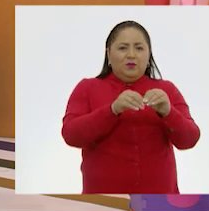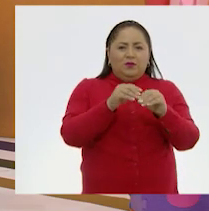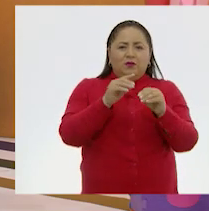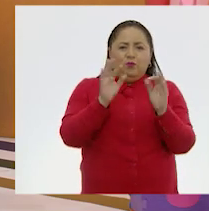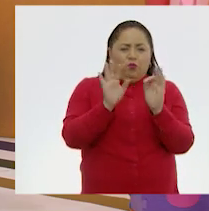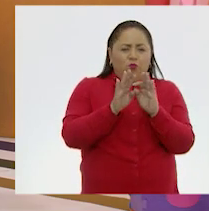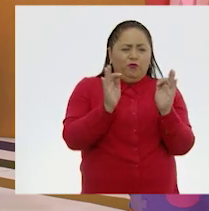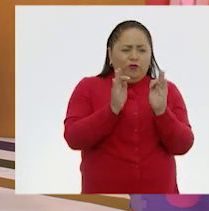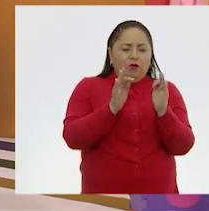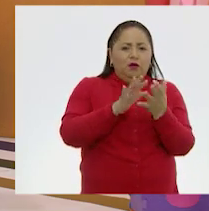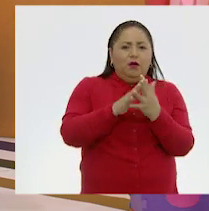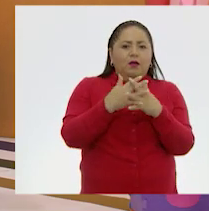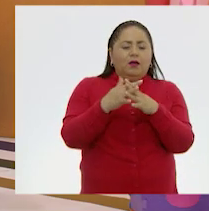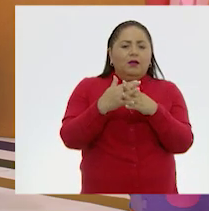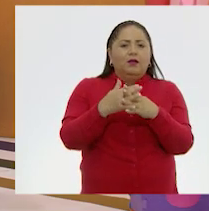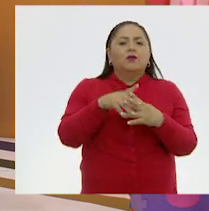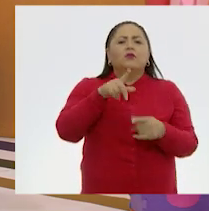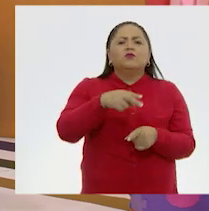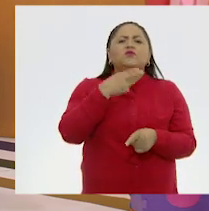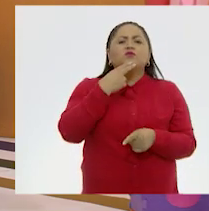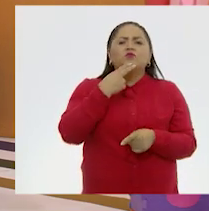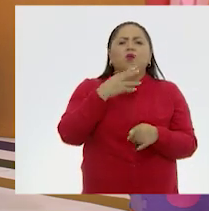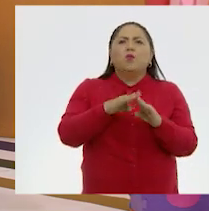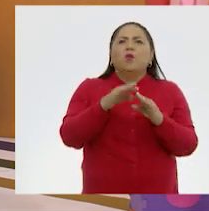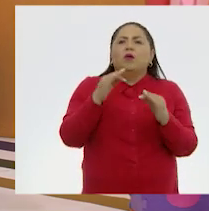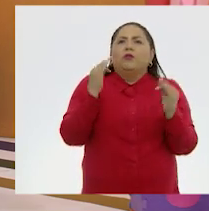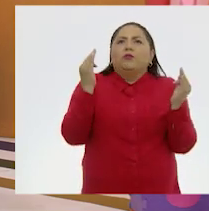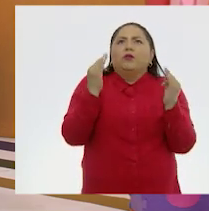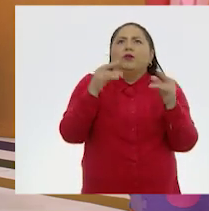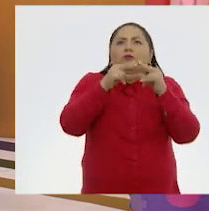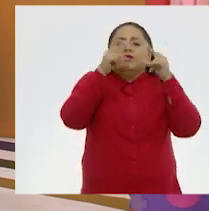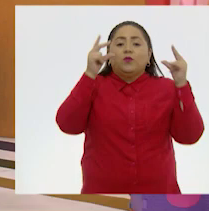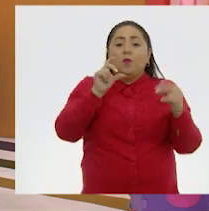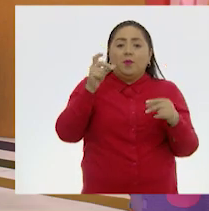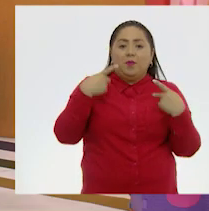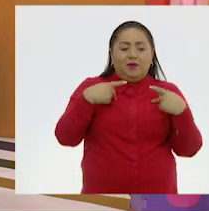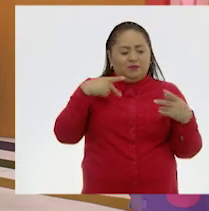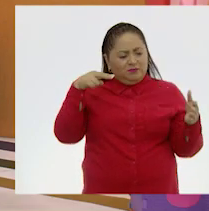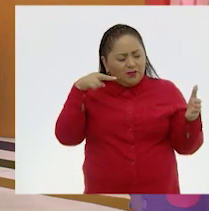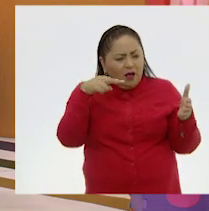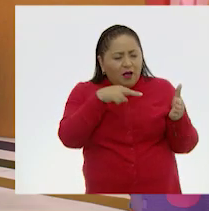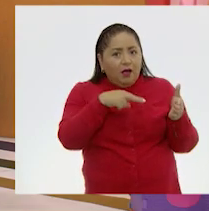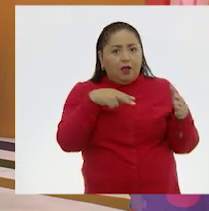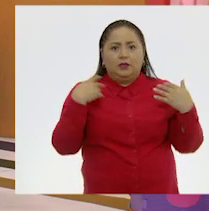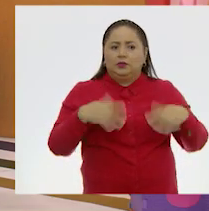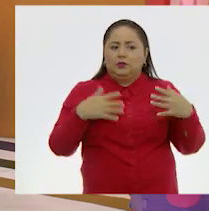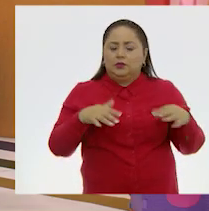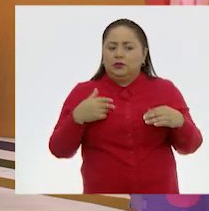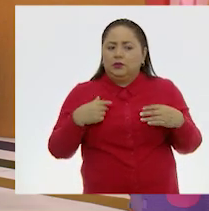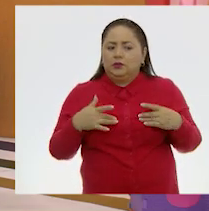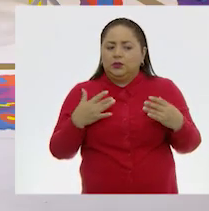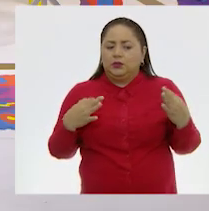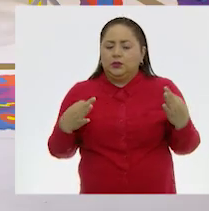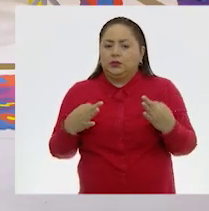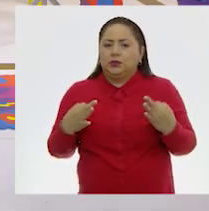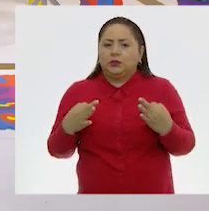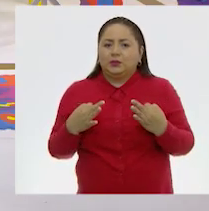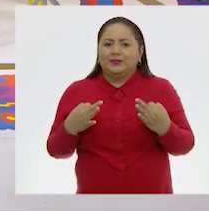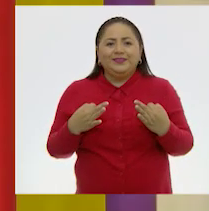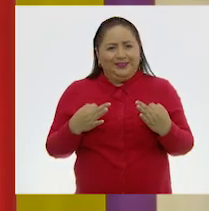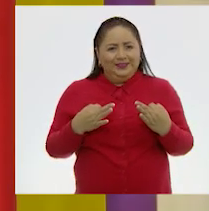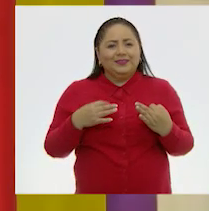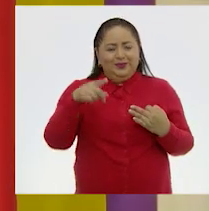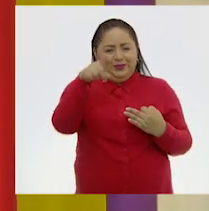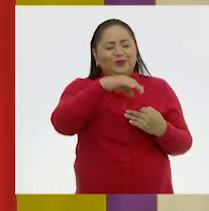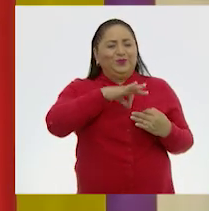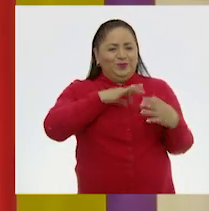dicen fríos, los utilizas estratégicamente para que cuando una persona vea tu dibujo, ¡ay! nomás lo vea y sienta frío.